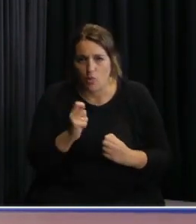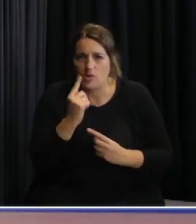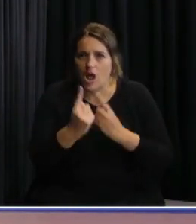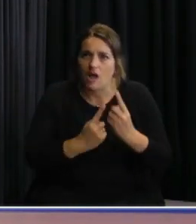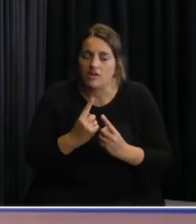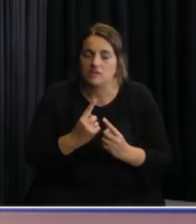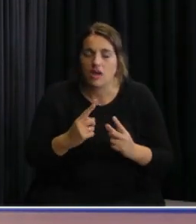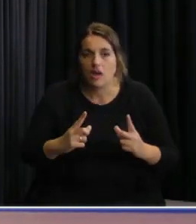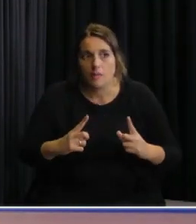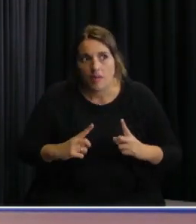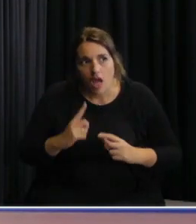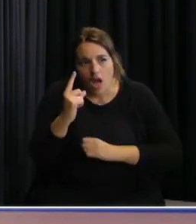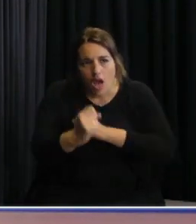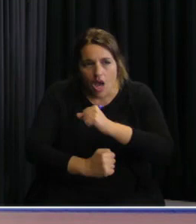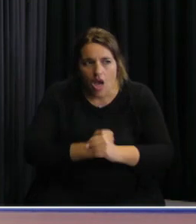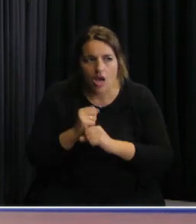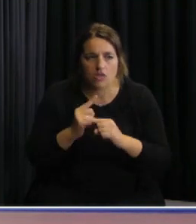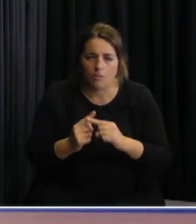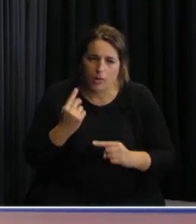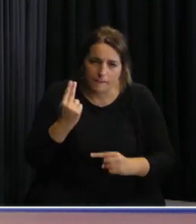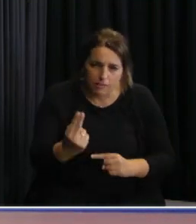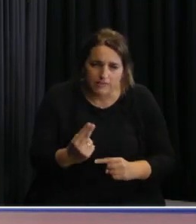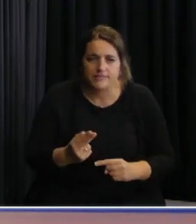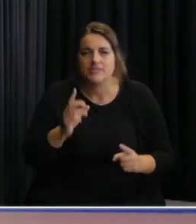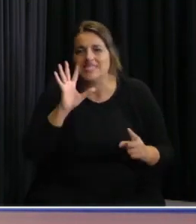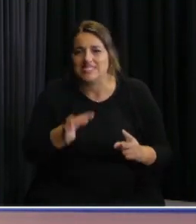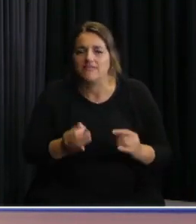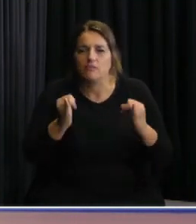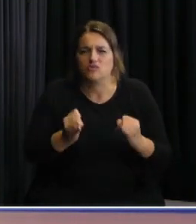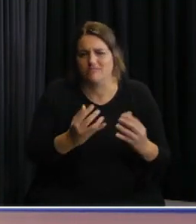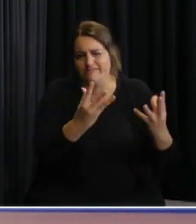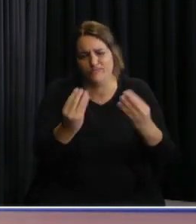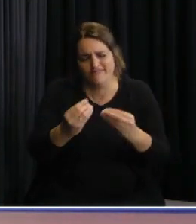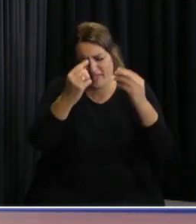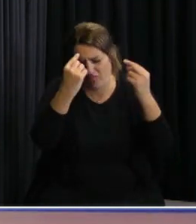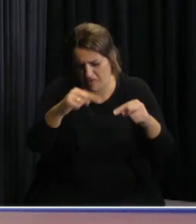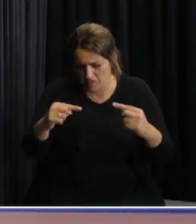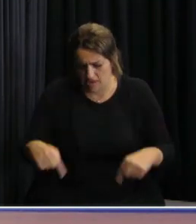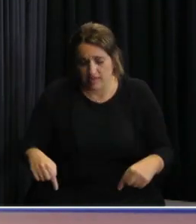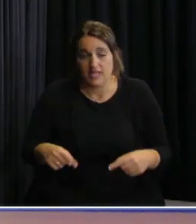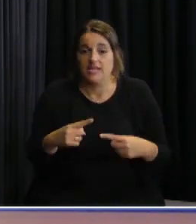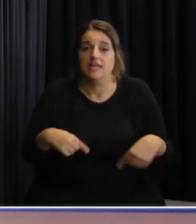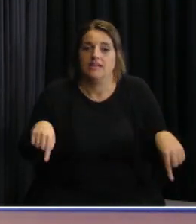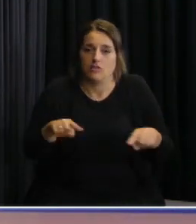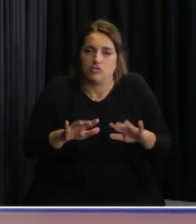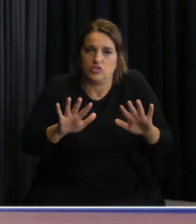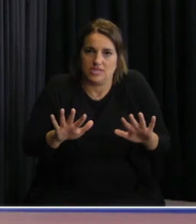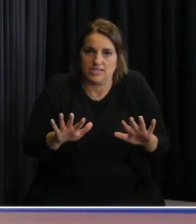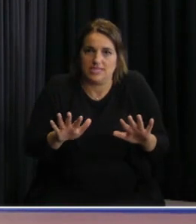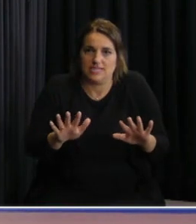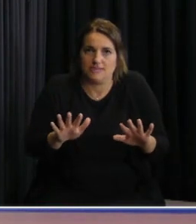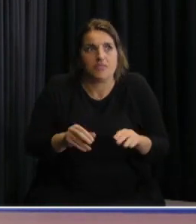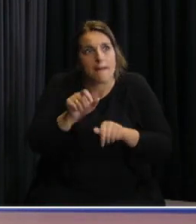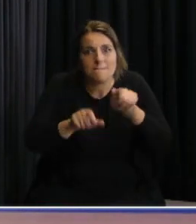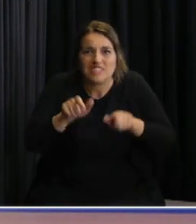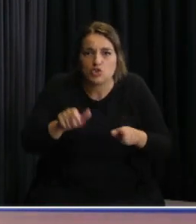años sabemos que hay de todo la verdad hay